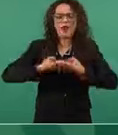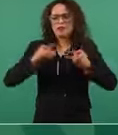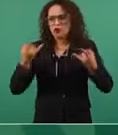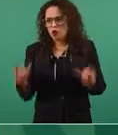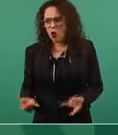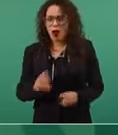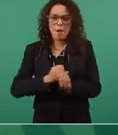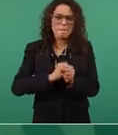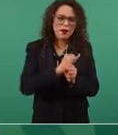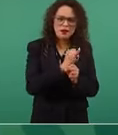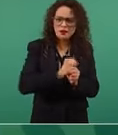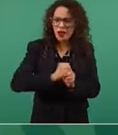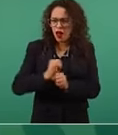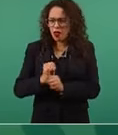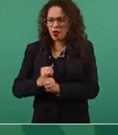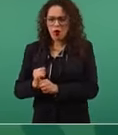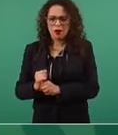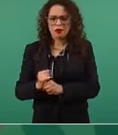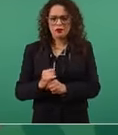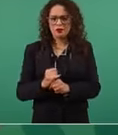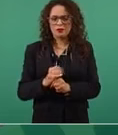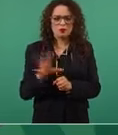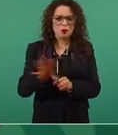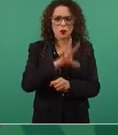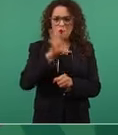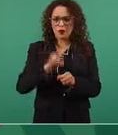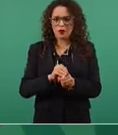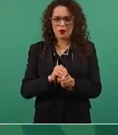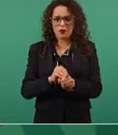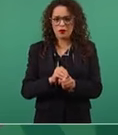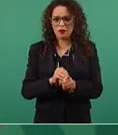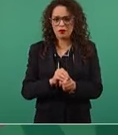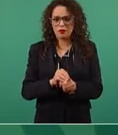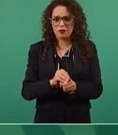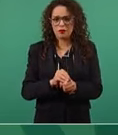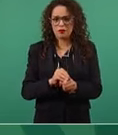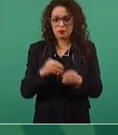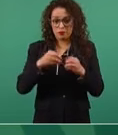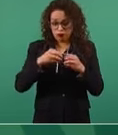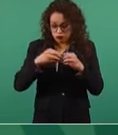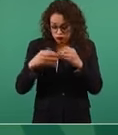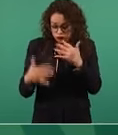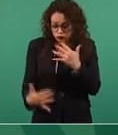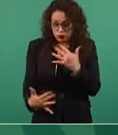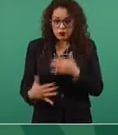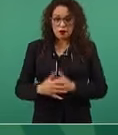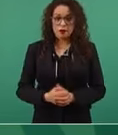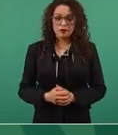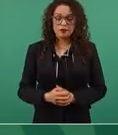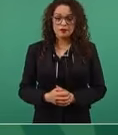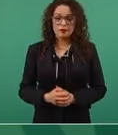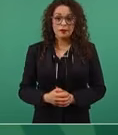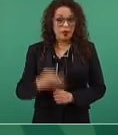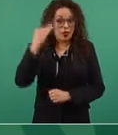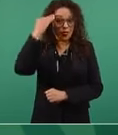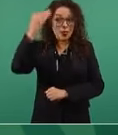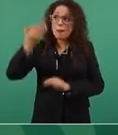investigadores en general, porque desde Salinas